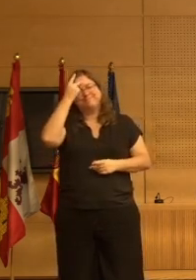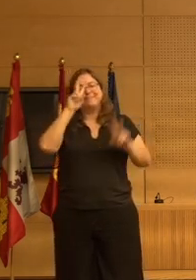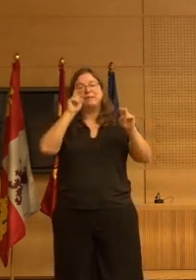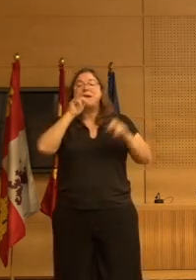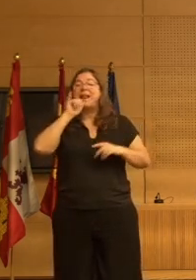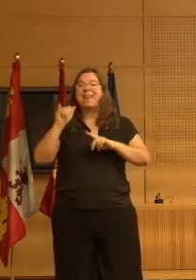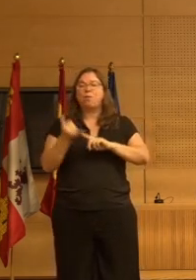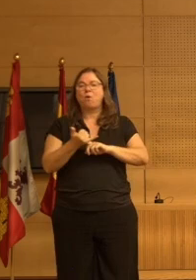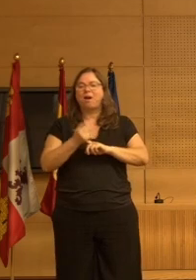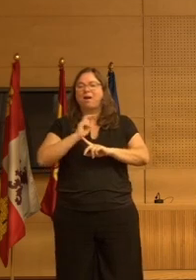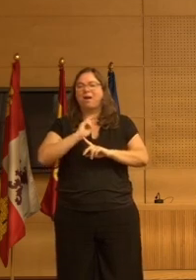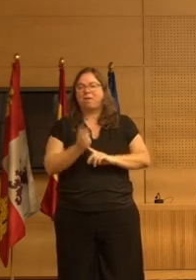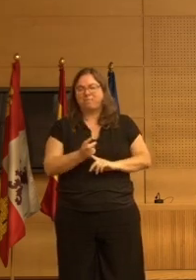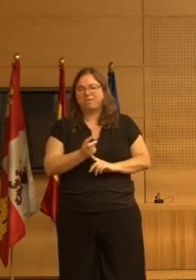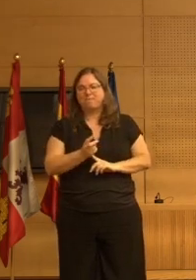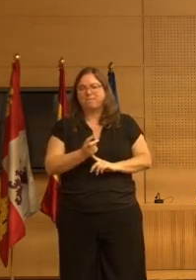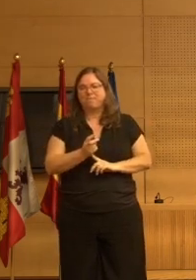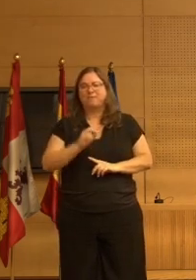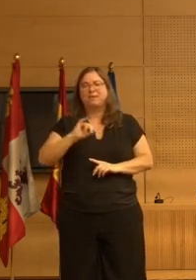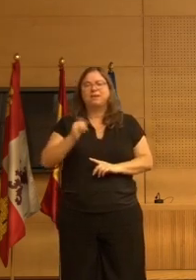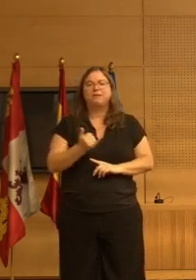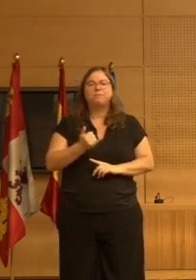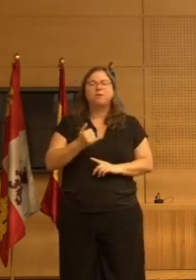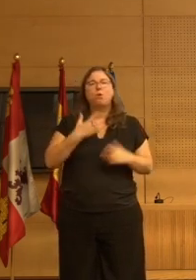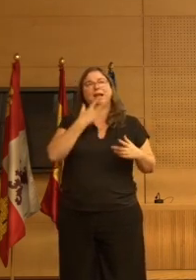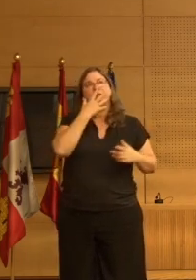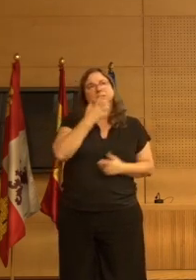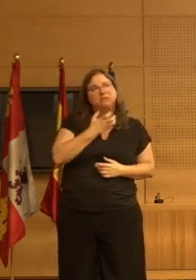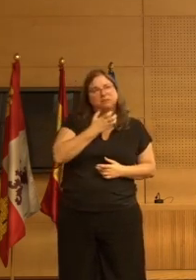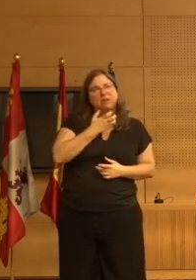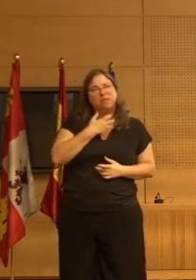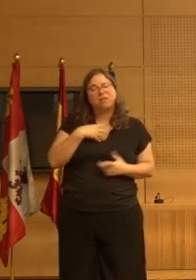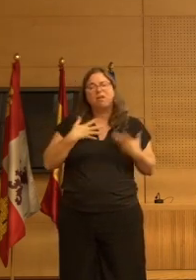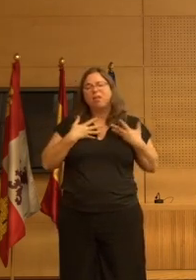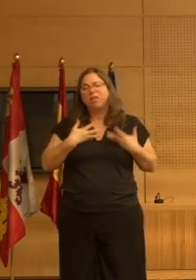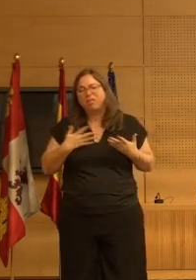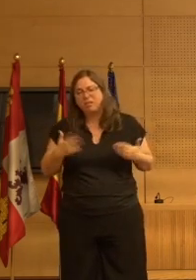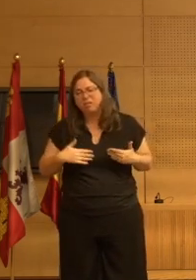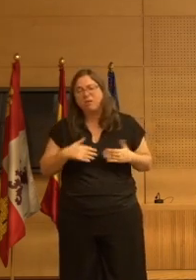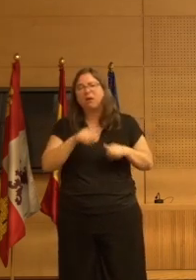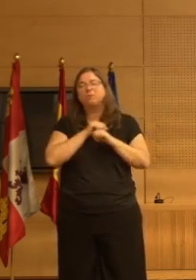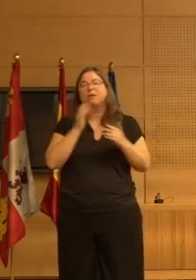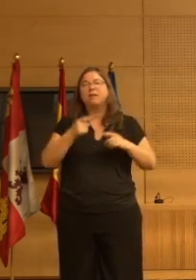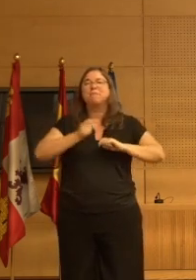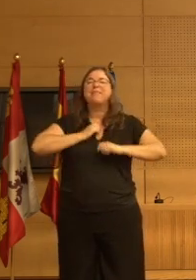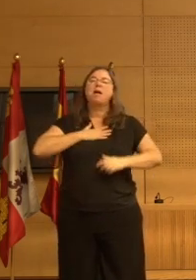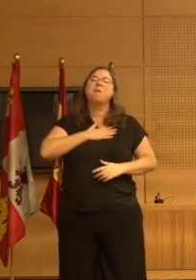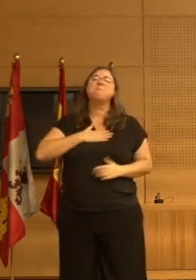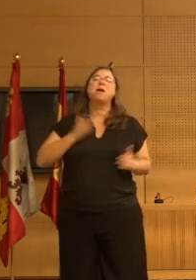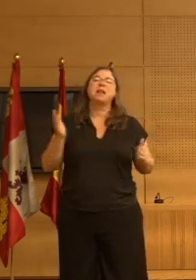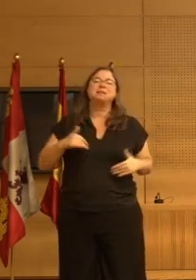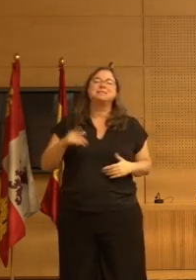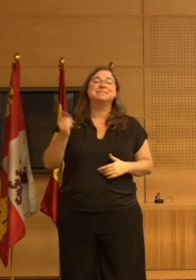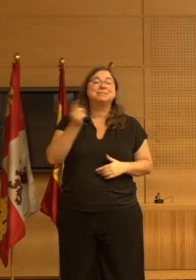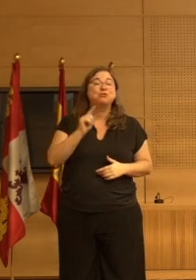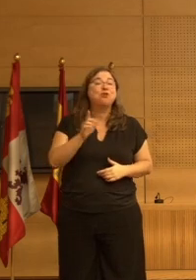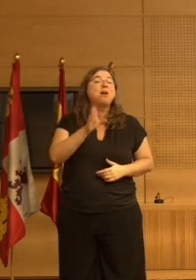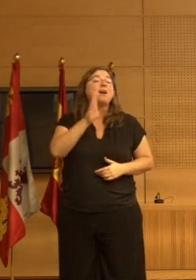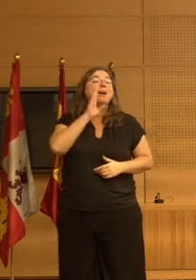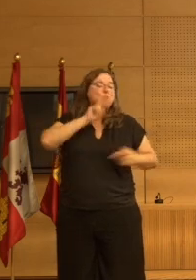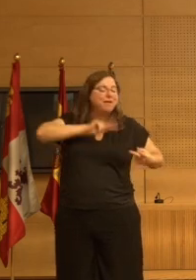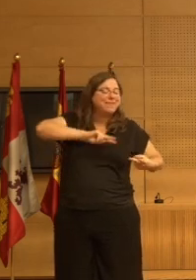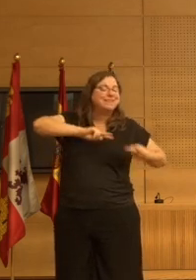no es que la tristeza la anedonia la falta de esperanza provoca malestar no realmente estaba mal